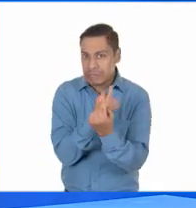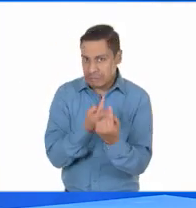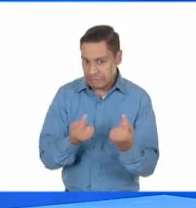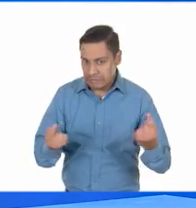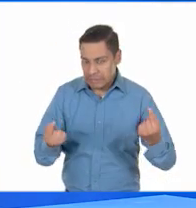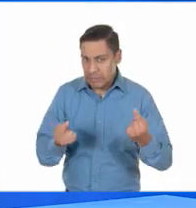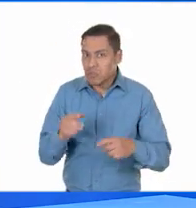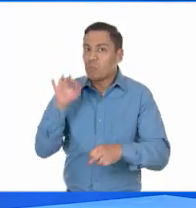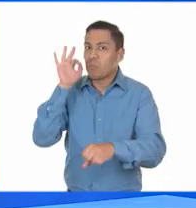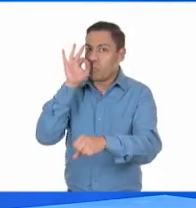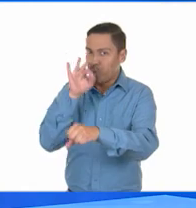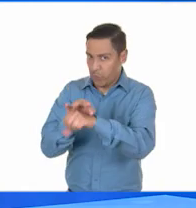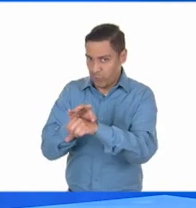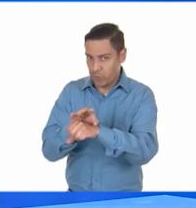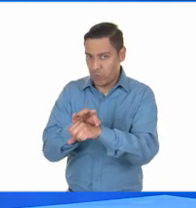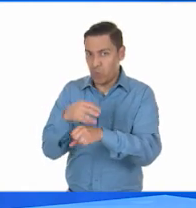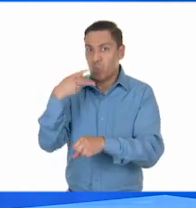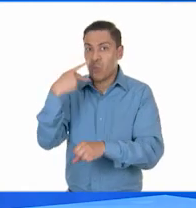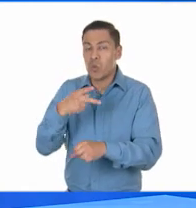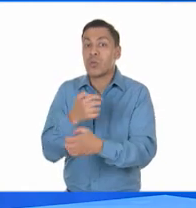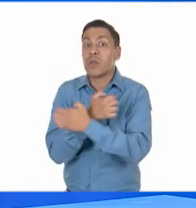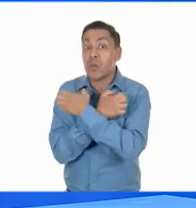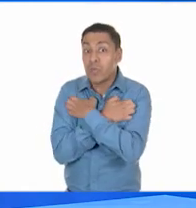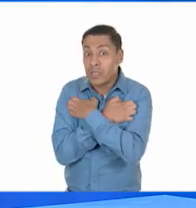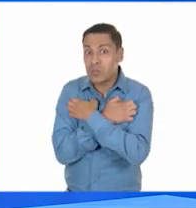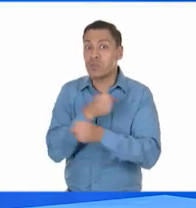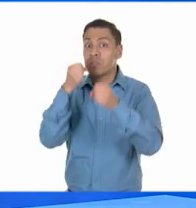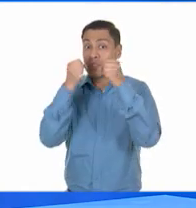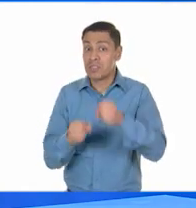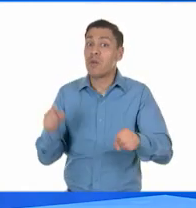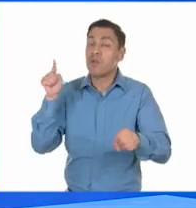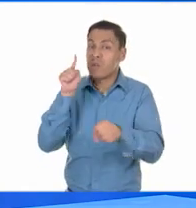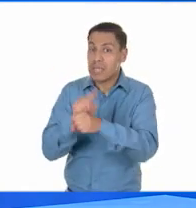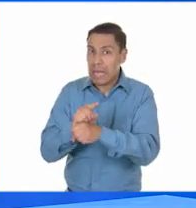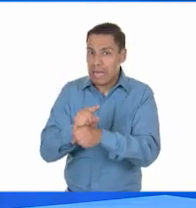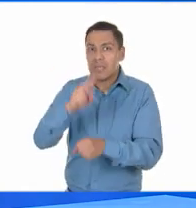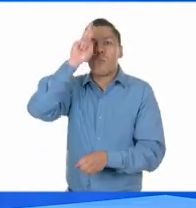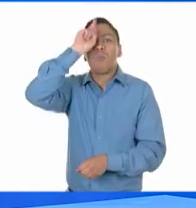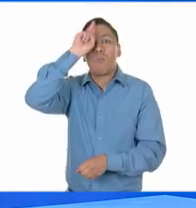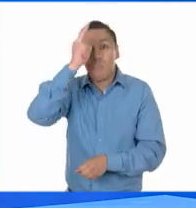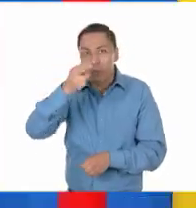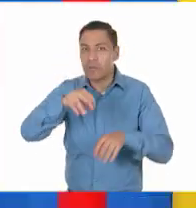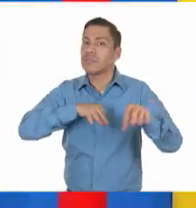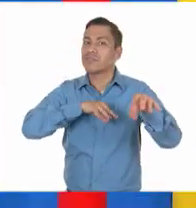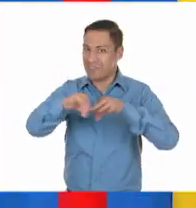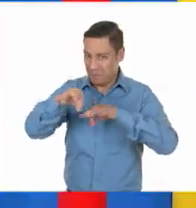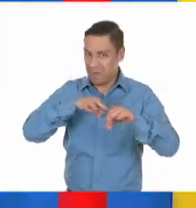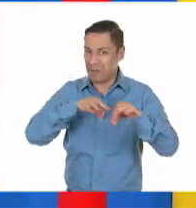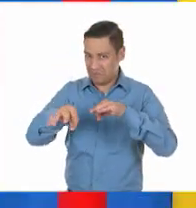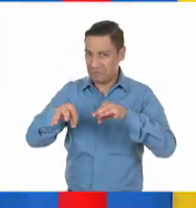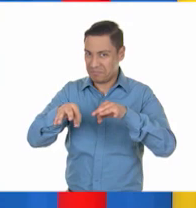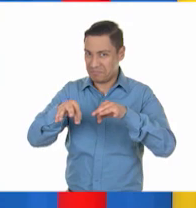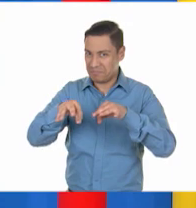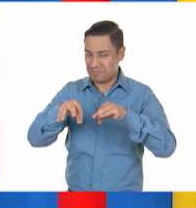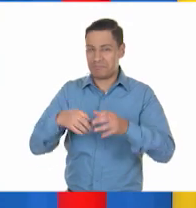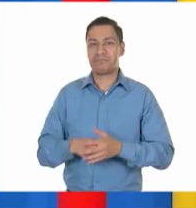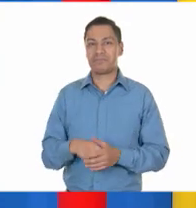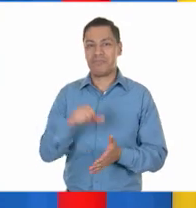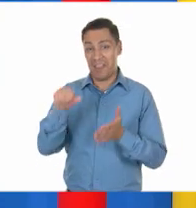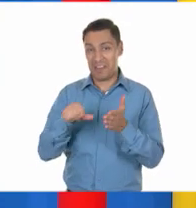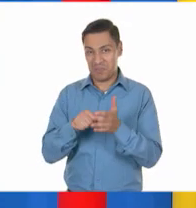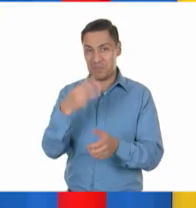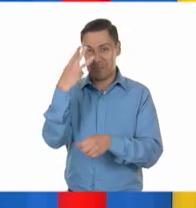importante, pues se intentó garantizar su educación y su seguridad prohibiendo el trabajo forzoso. Los artículos